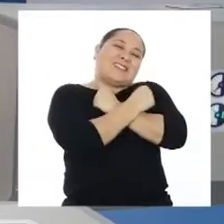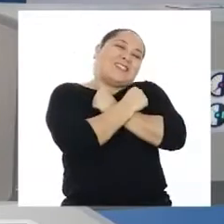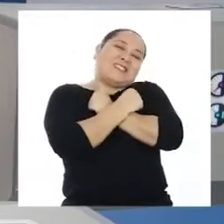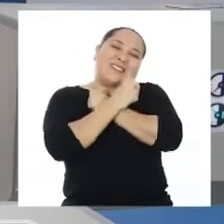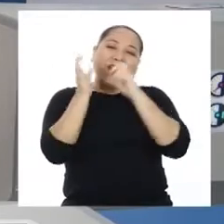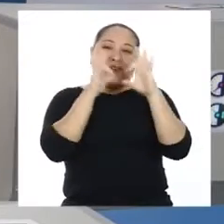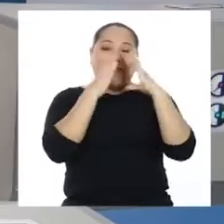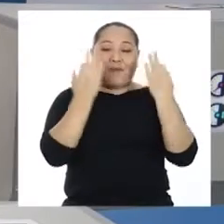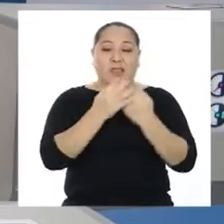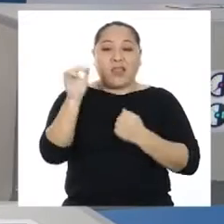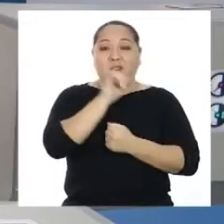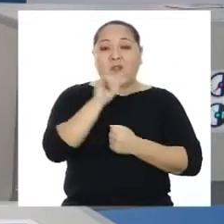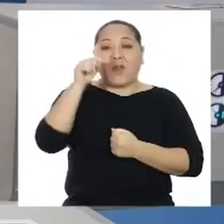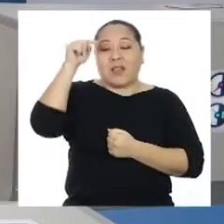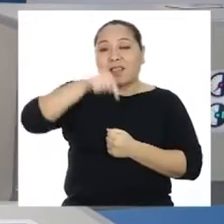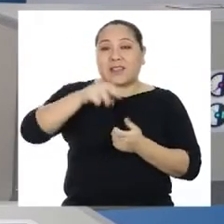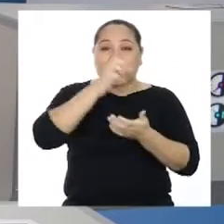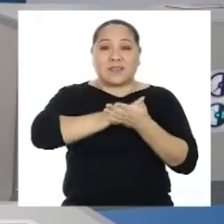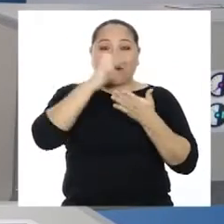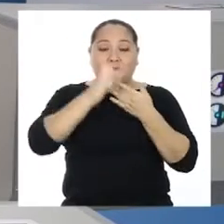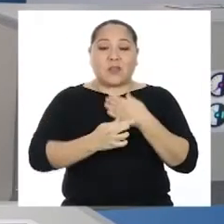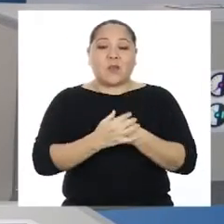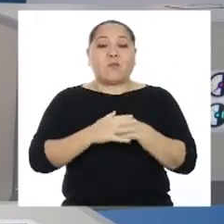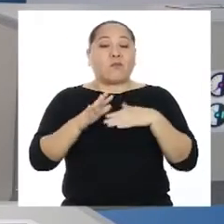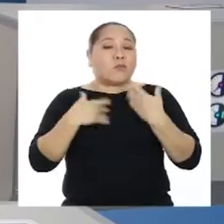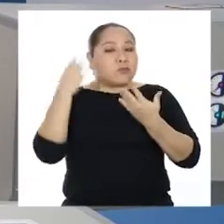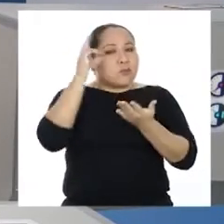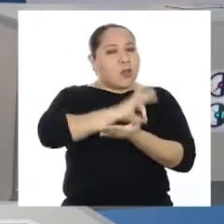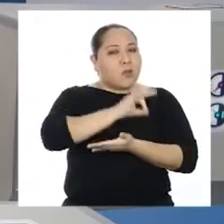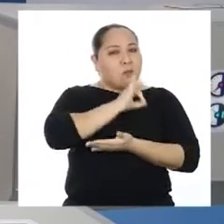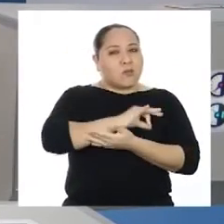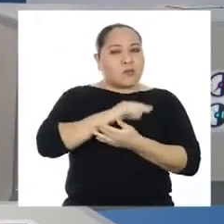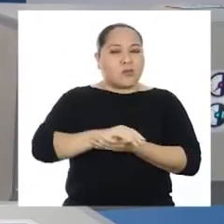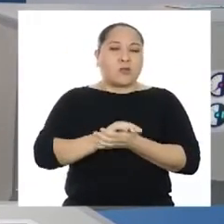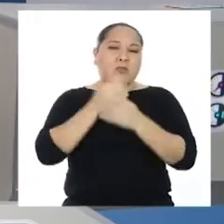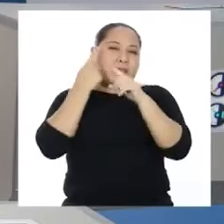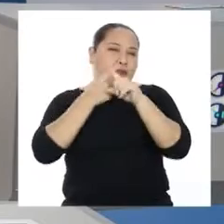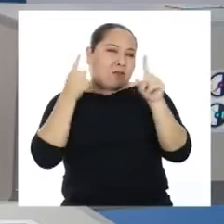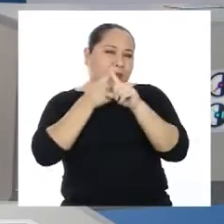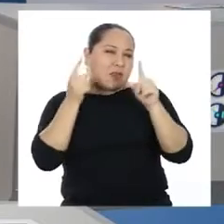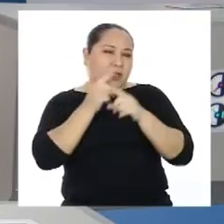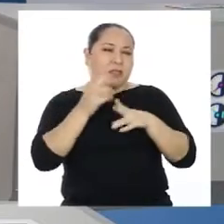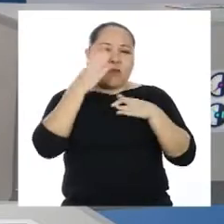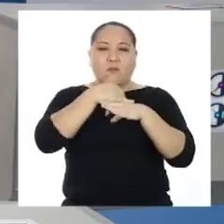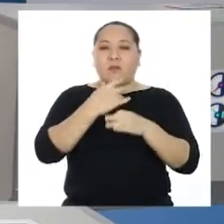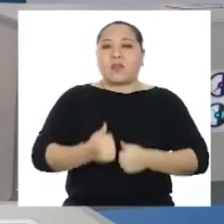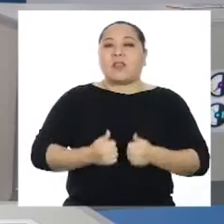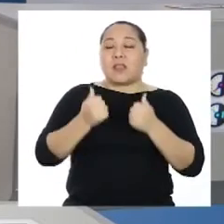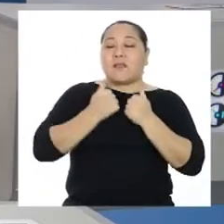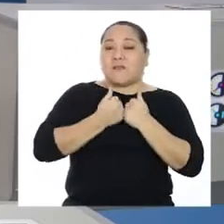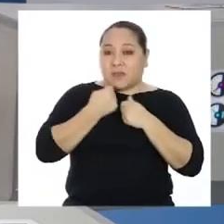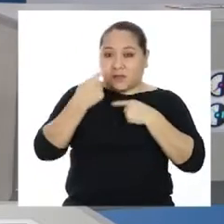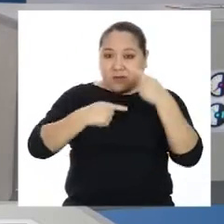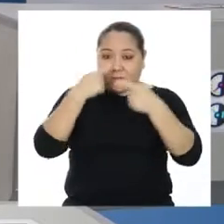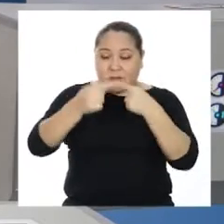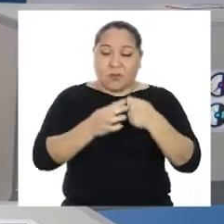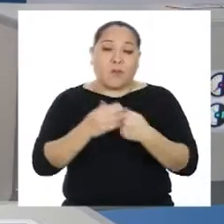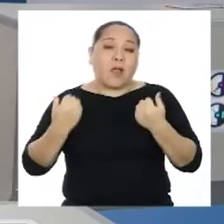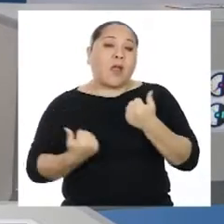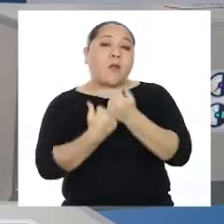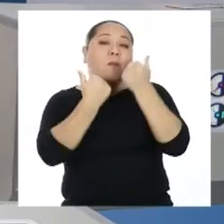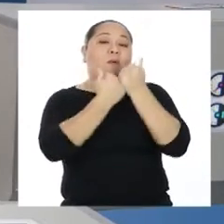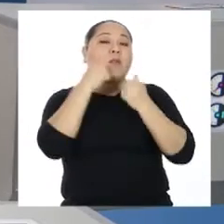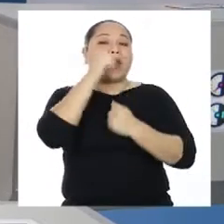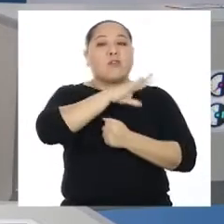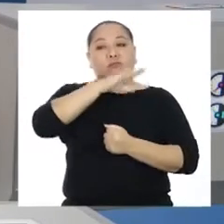¡Estimadas familias! Al igual que en este programa, podemos aprovechar diversas situaciones de la vida cotidiana